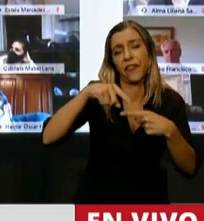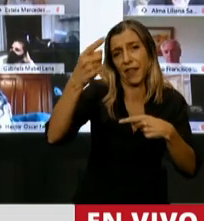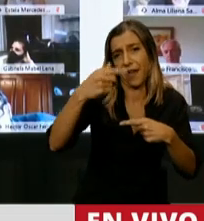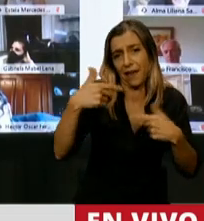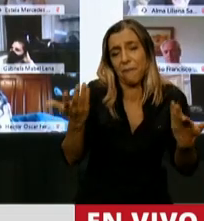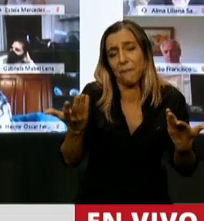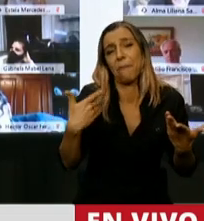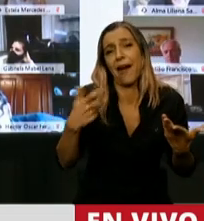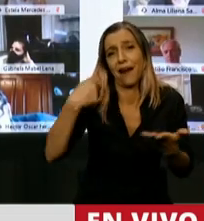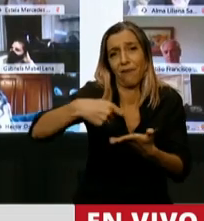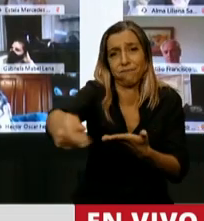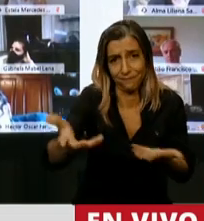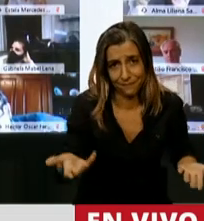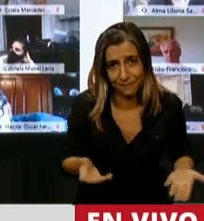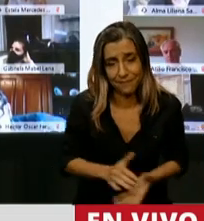gobierno.